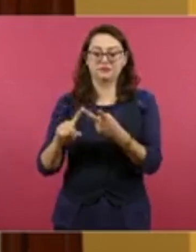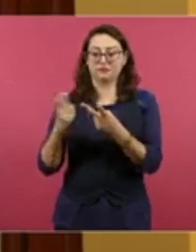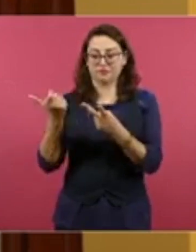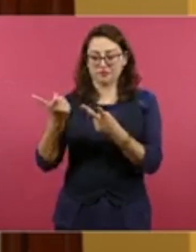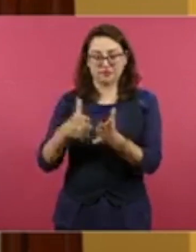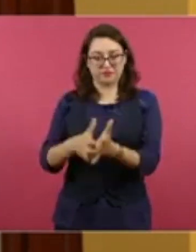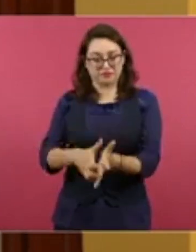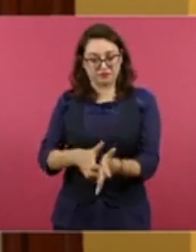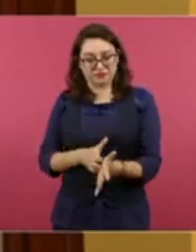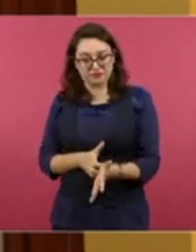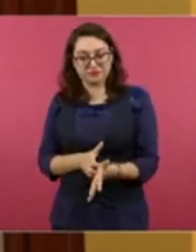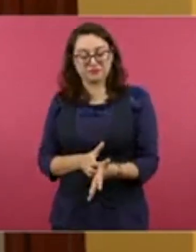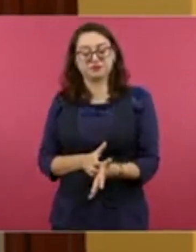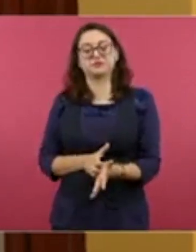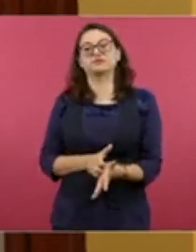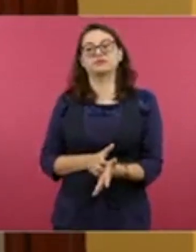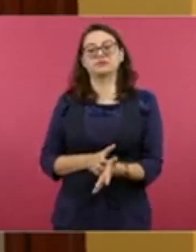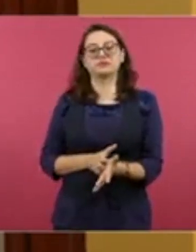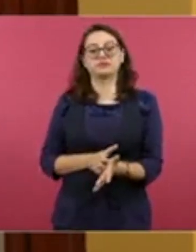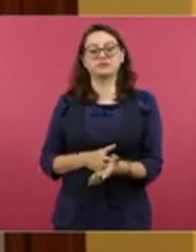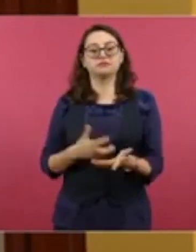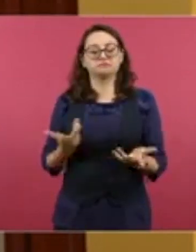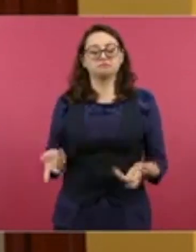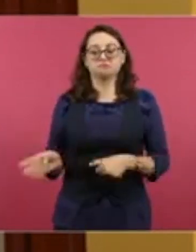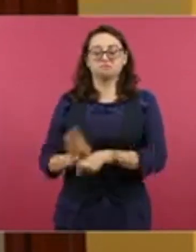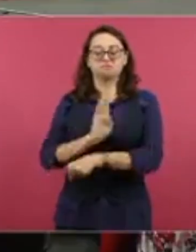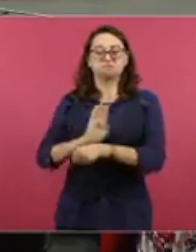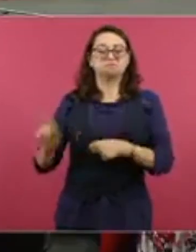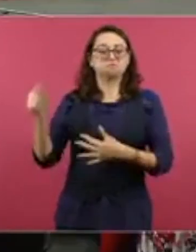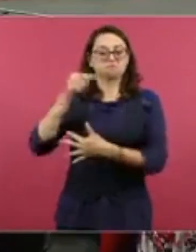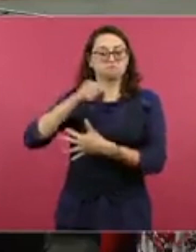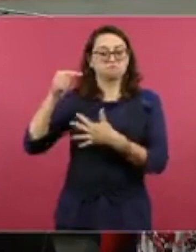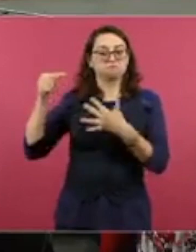ahorro de combustible, con muchas ventajas.